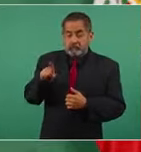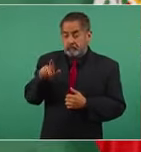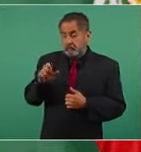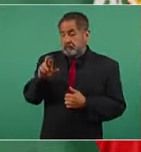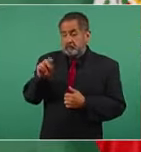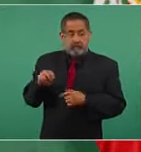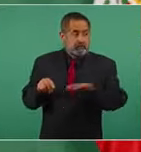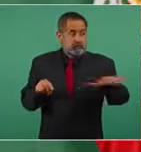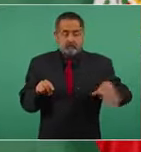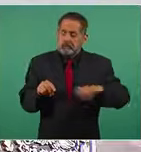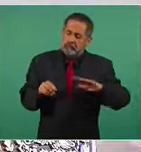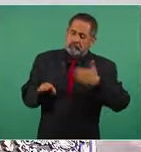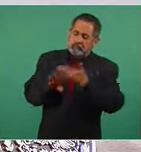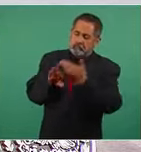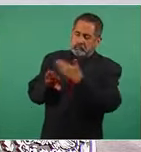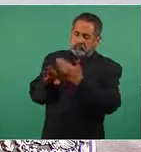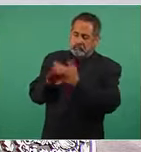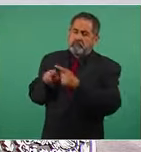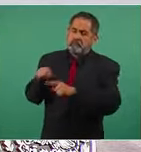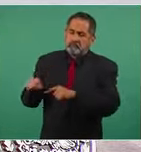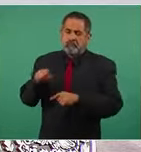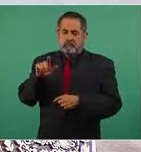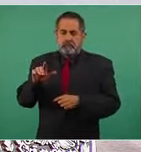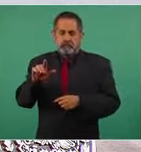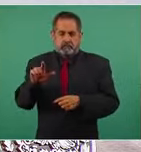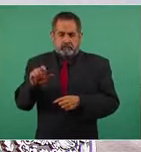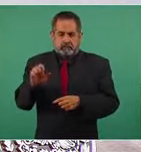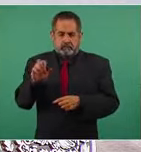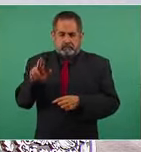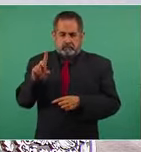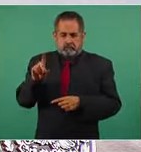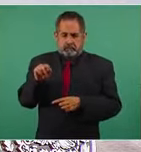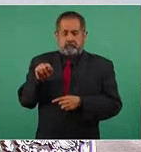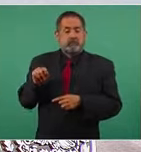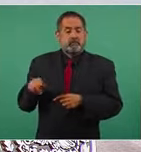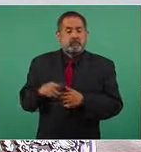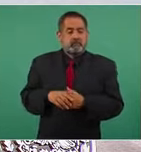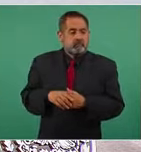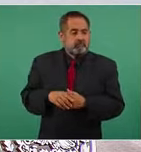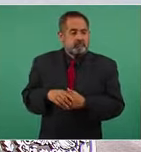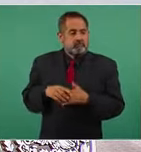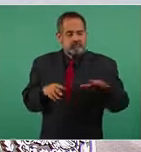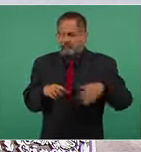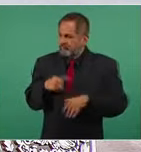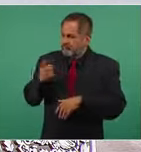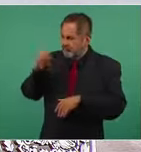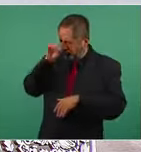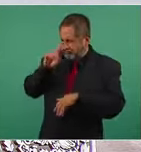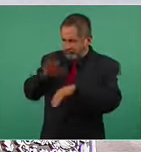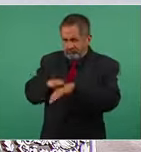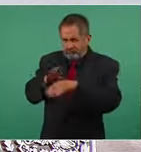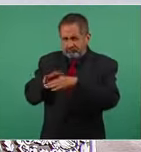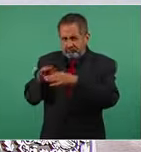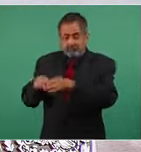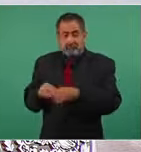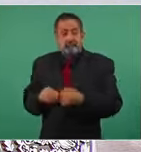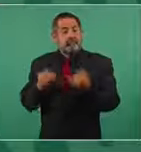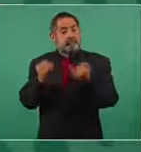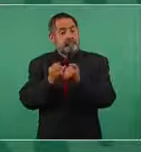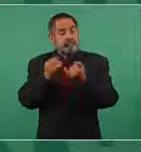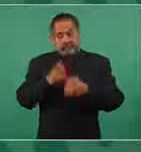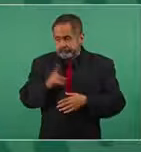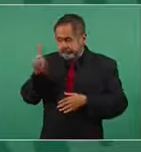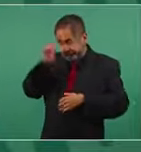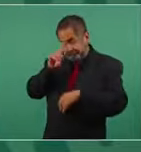por la prensa y le recomendaban como se lo recomendaban